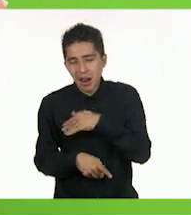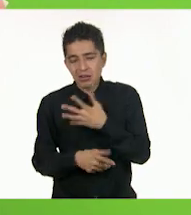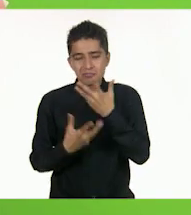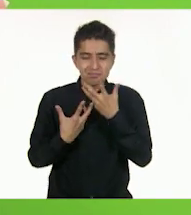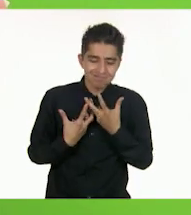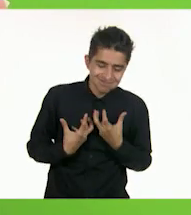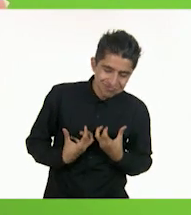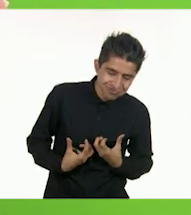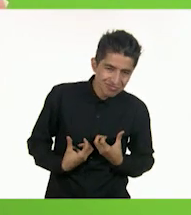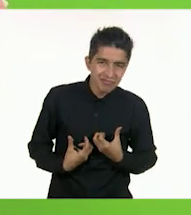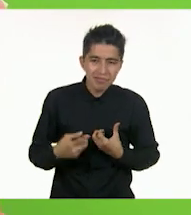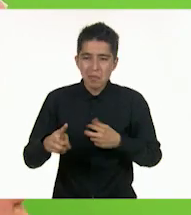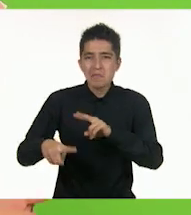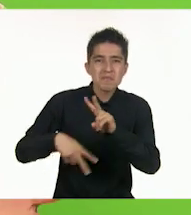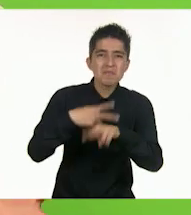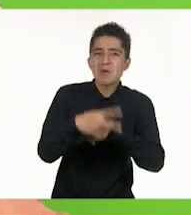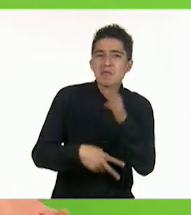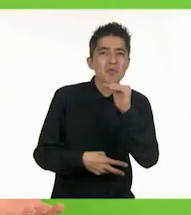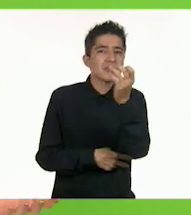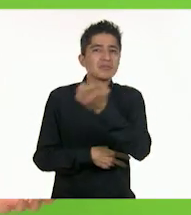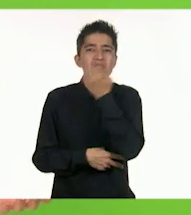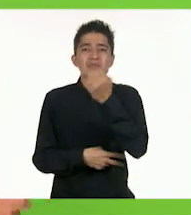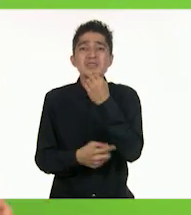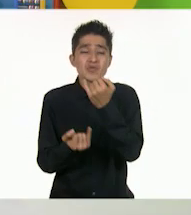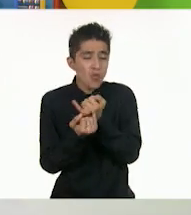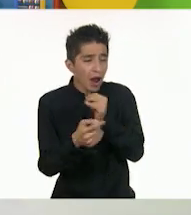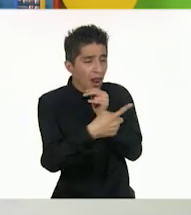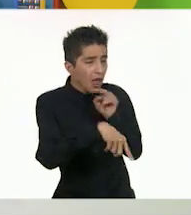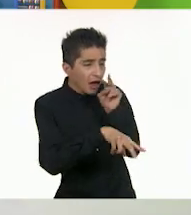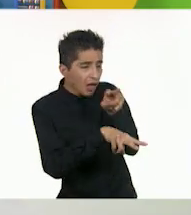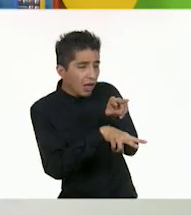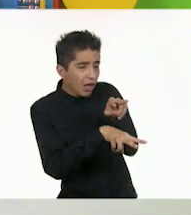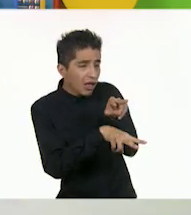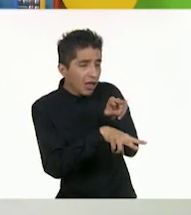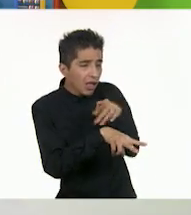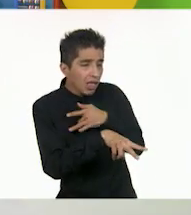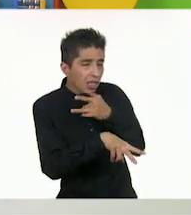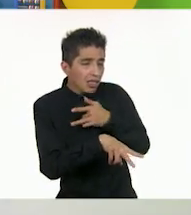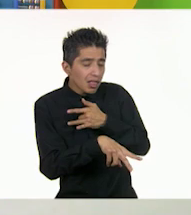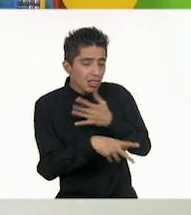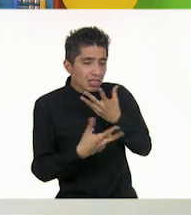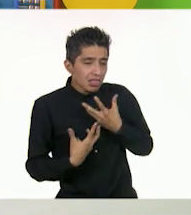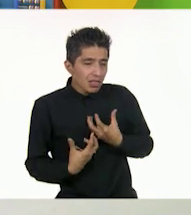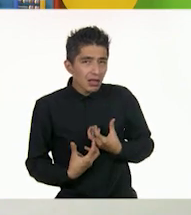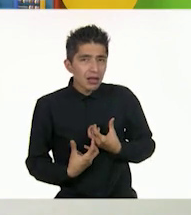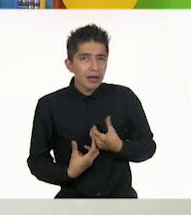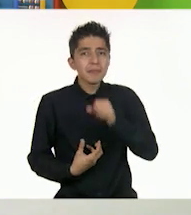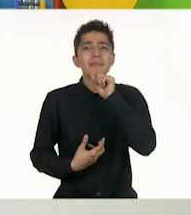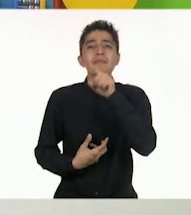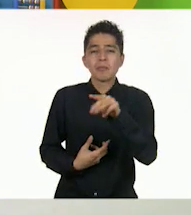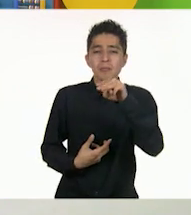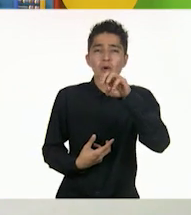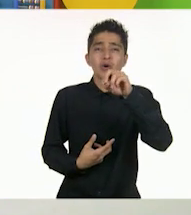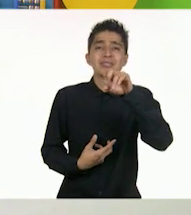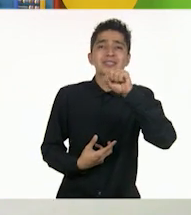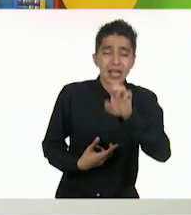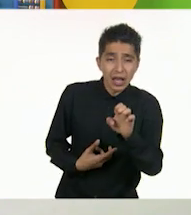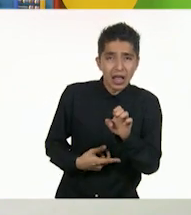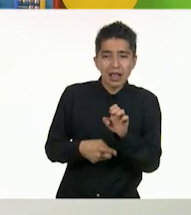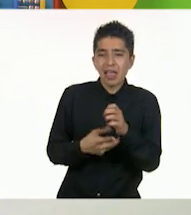al ver que ella no puede ir a la escuela como los demás niños. También Monserrat dice que se ha de sentir triste